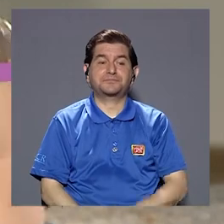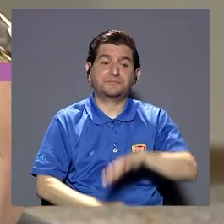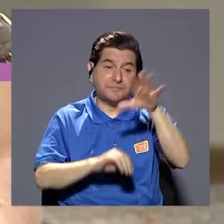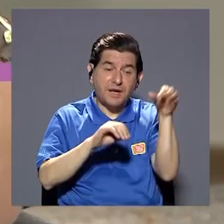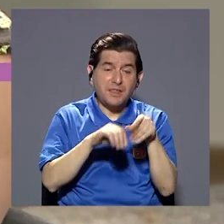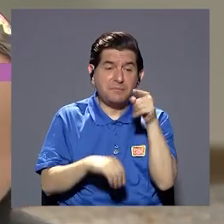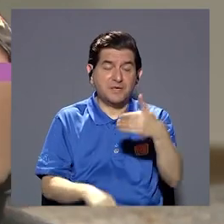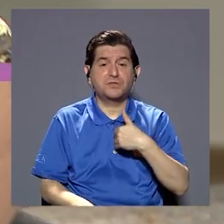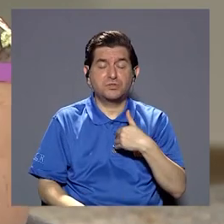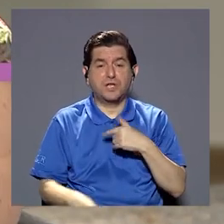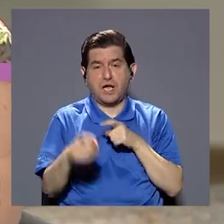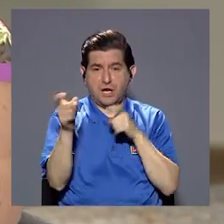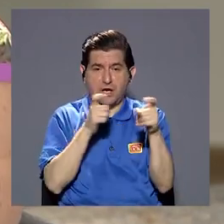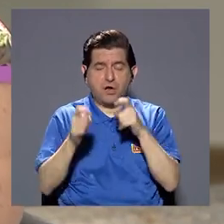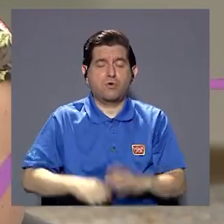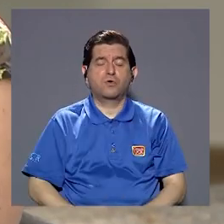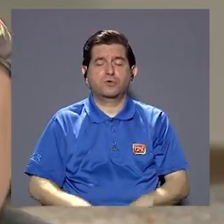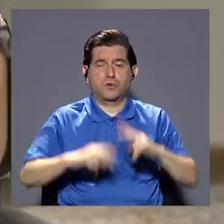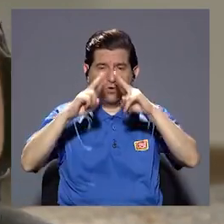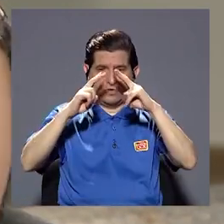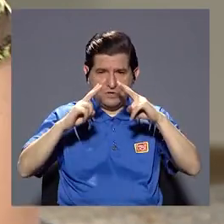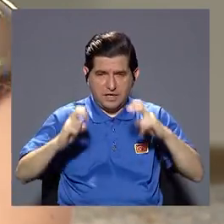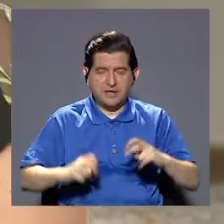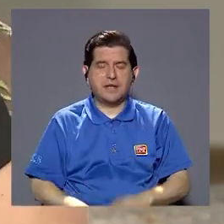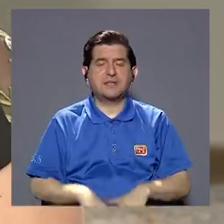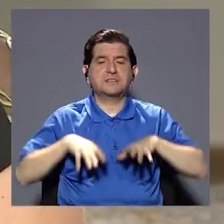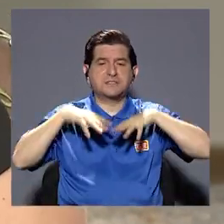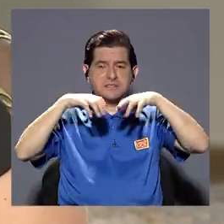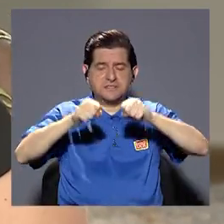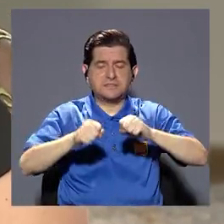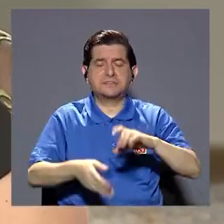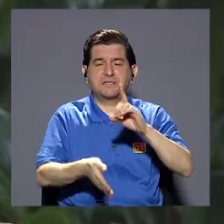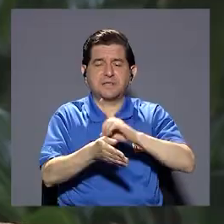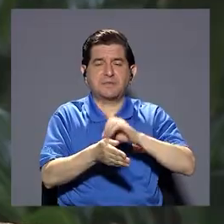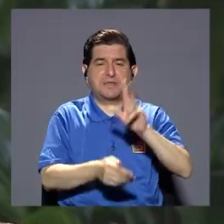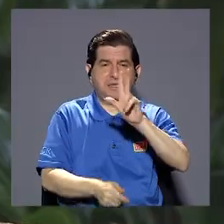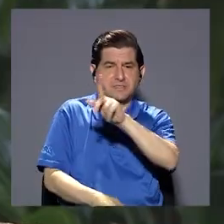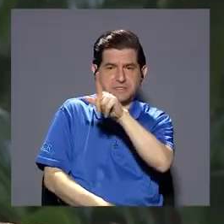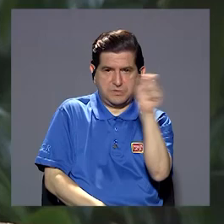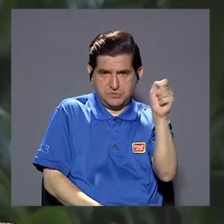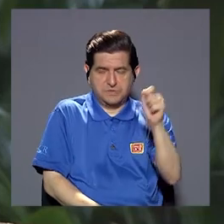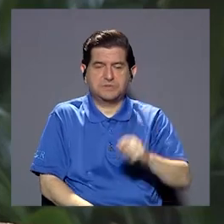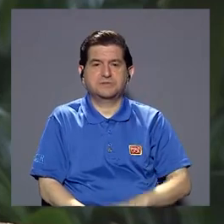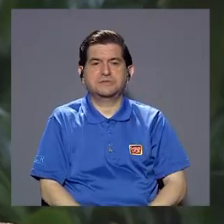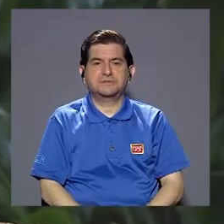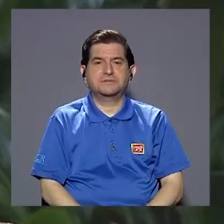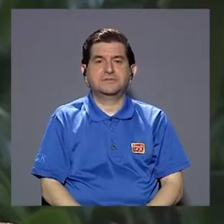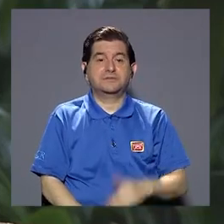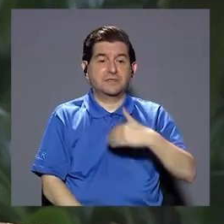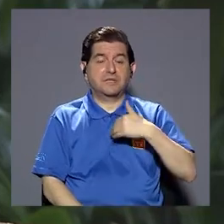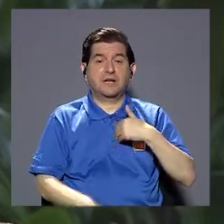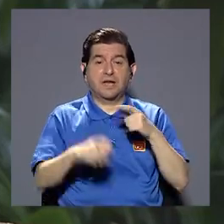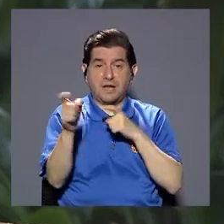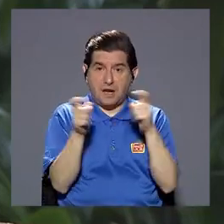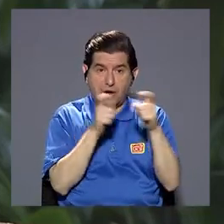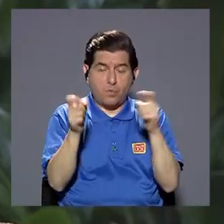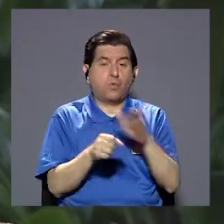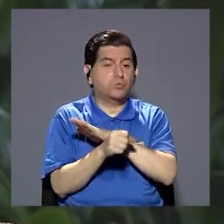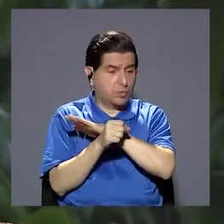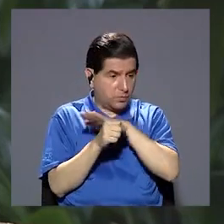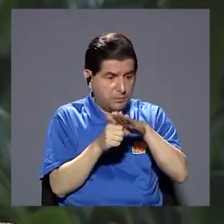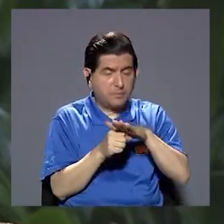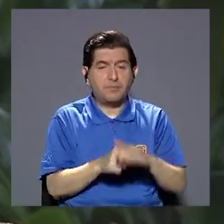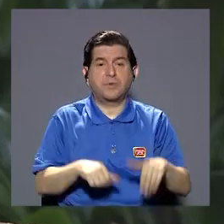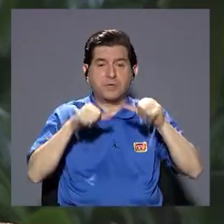integralidad que usted me decía que tratan de abordar con todos los pacientes exactamente ¿verdad? aparte que bueno ellos tienen sus controles de